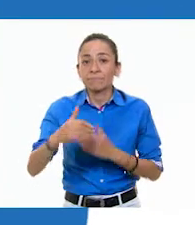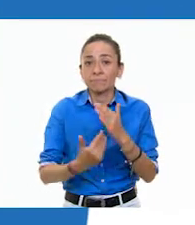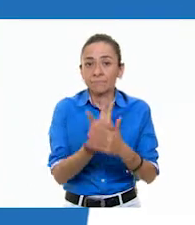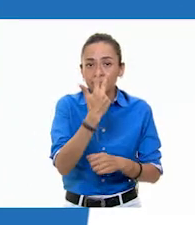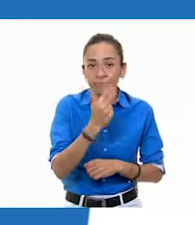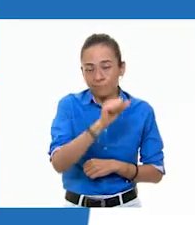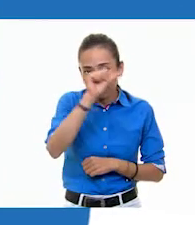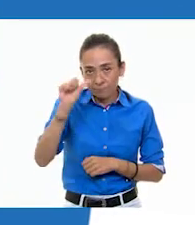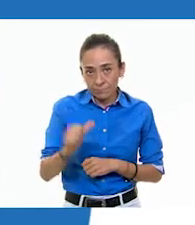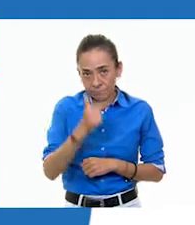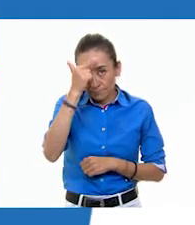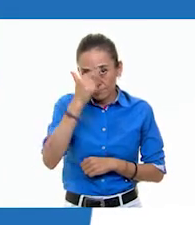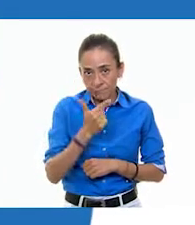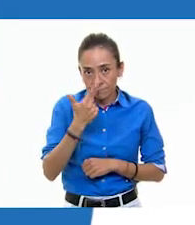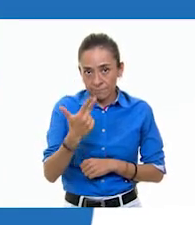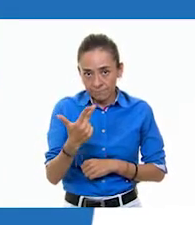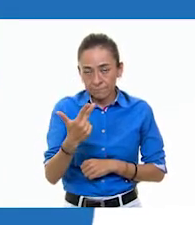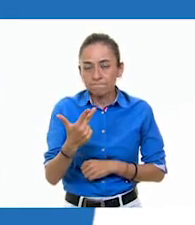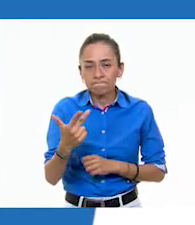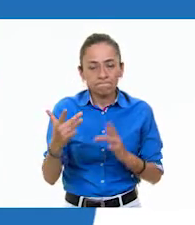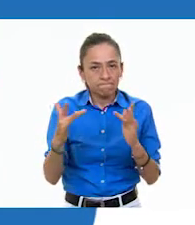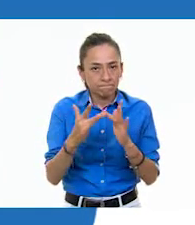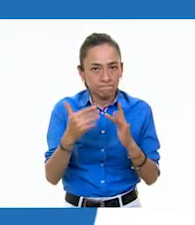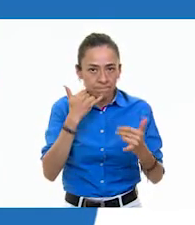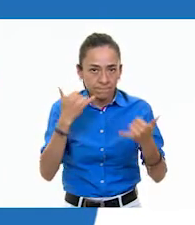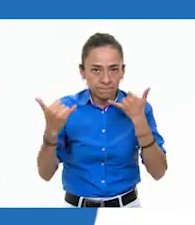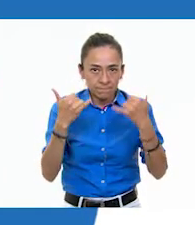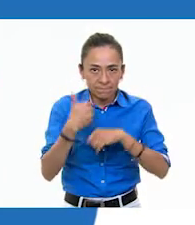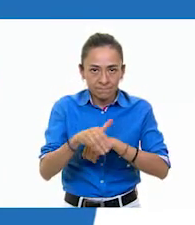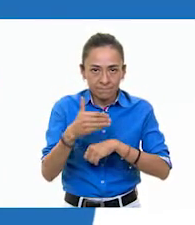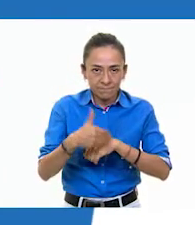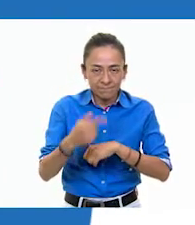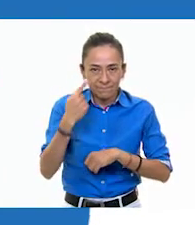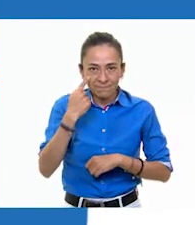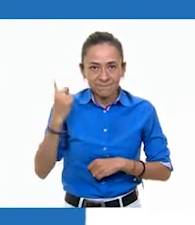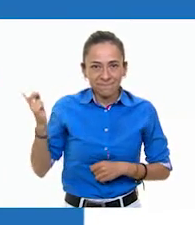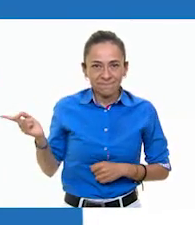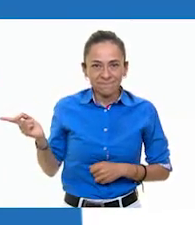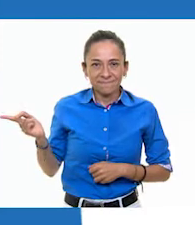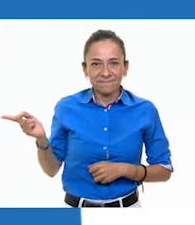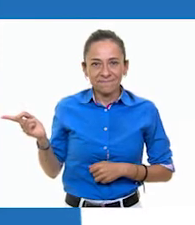20 horas. Al teléfono 5541